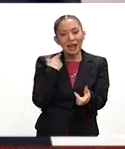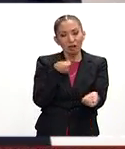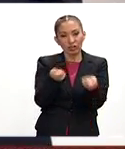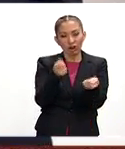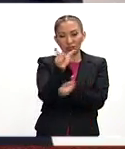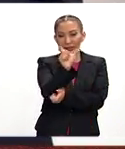tarjeta.